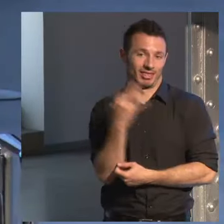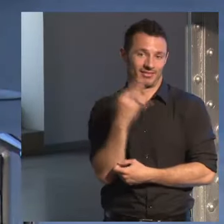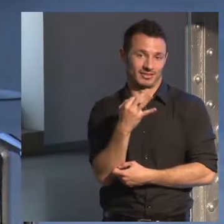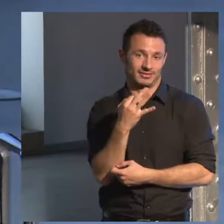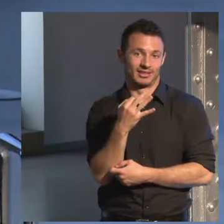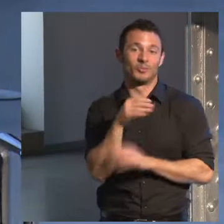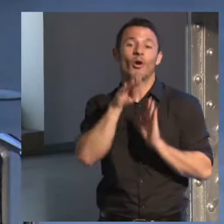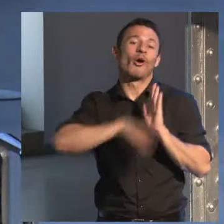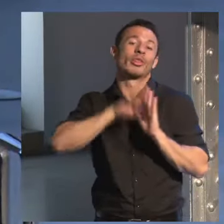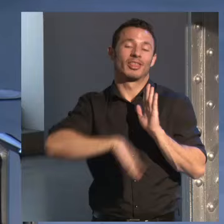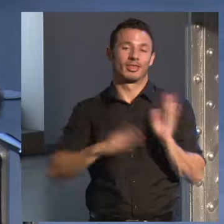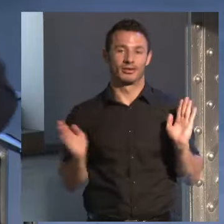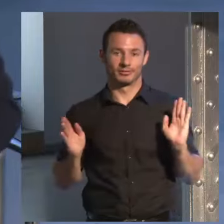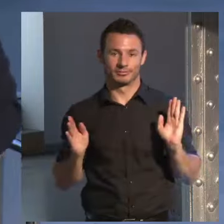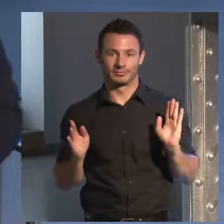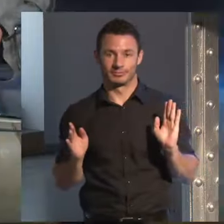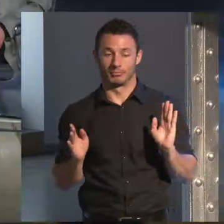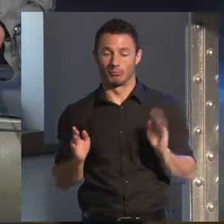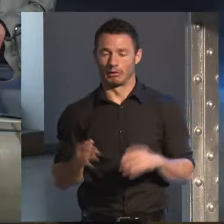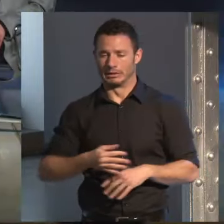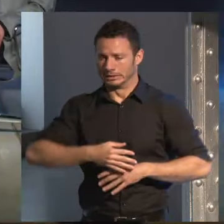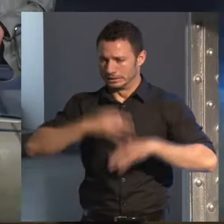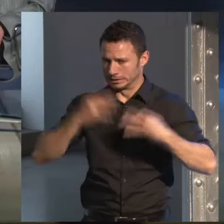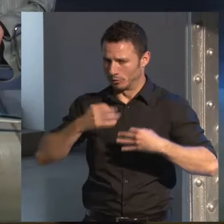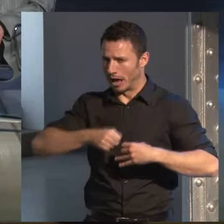por eso a las abuelas a las que más le gustan